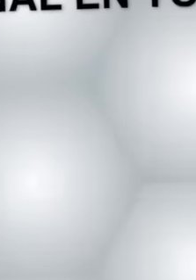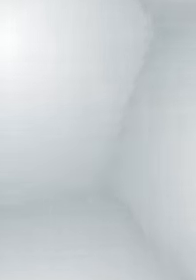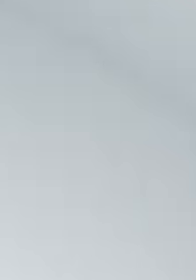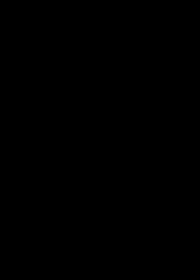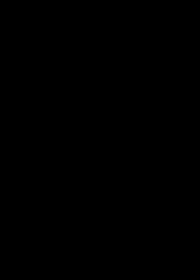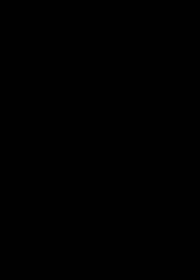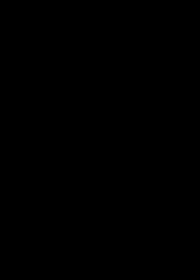No one